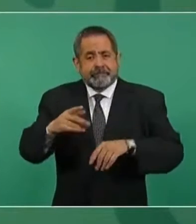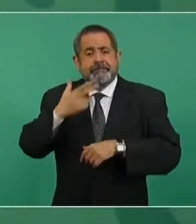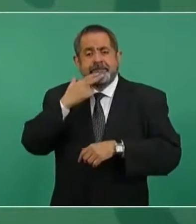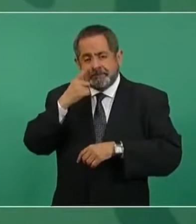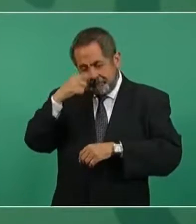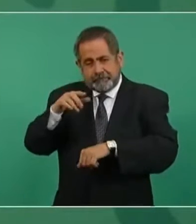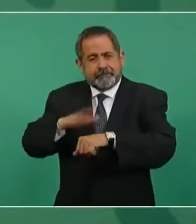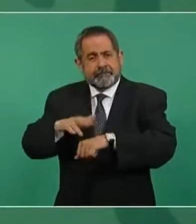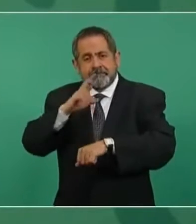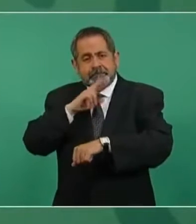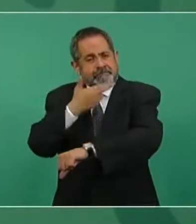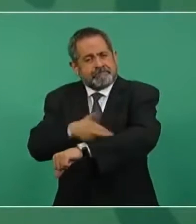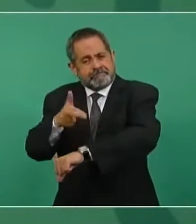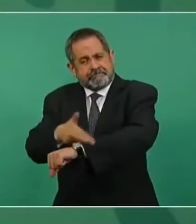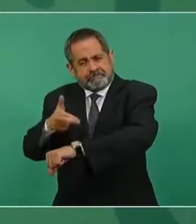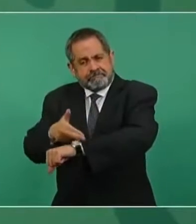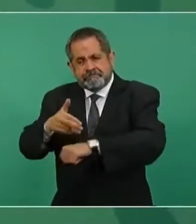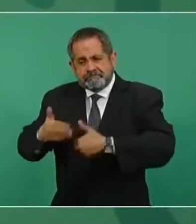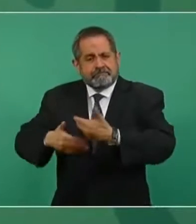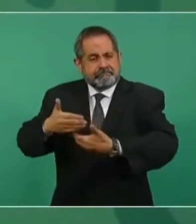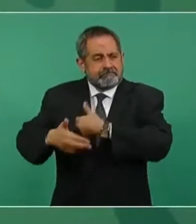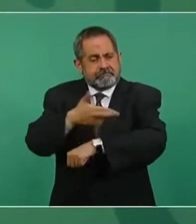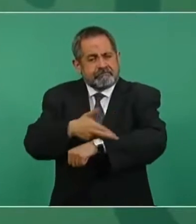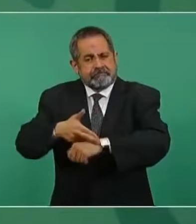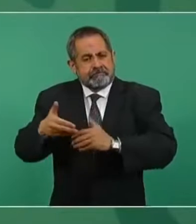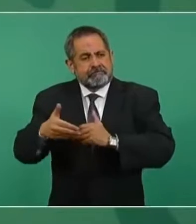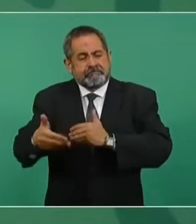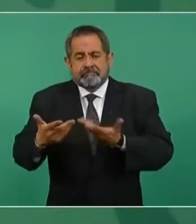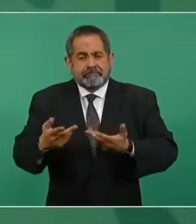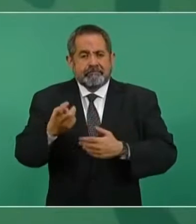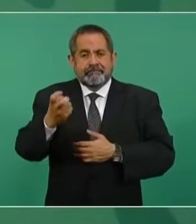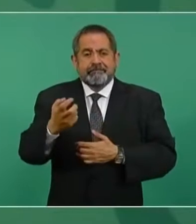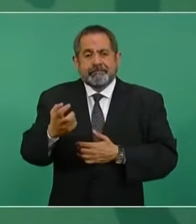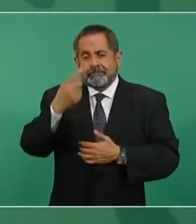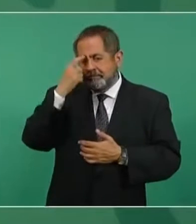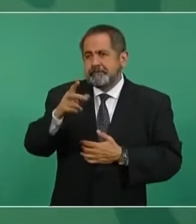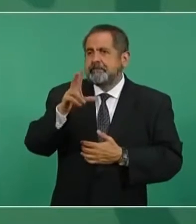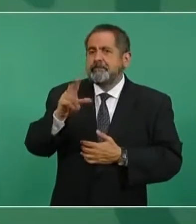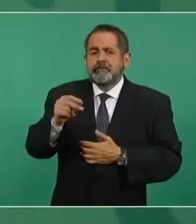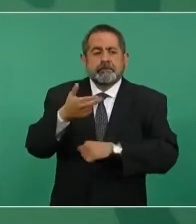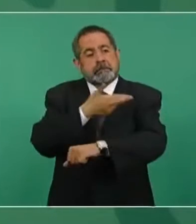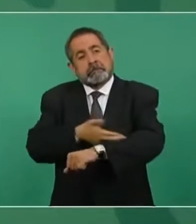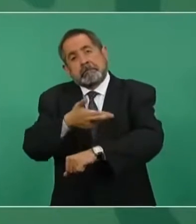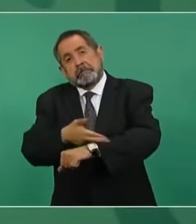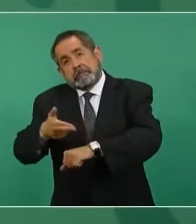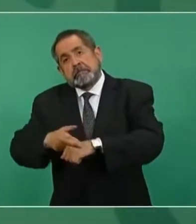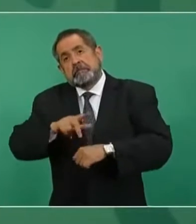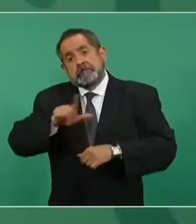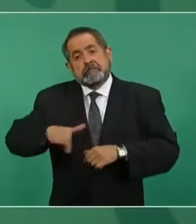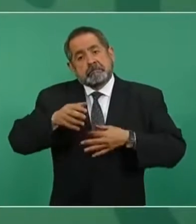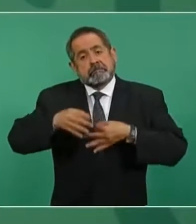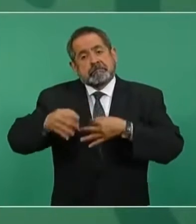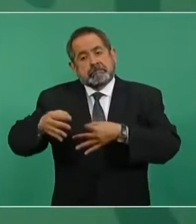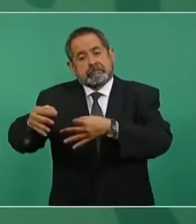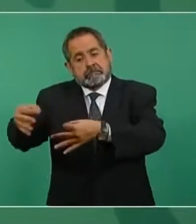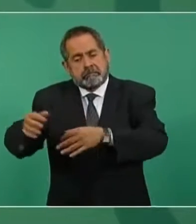y que por los trámites burocráticos no se